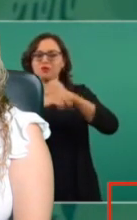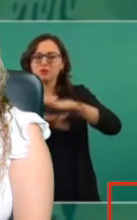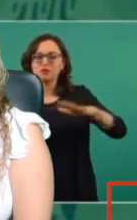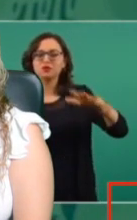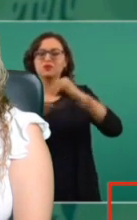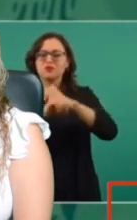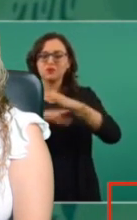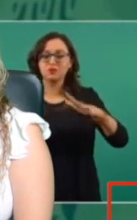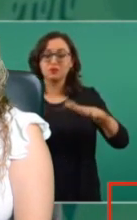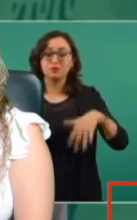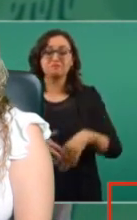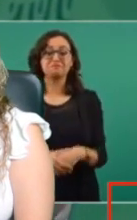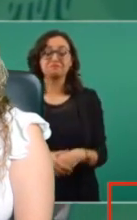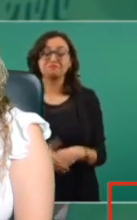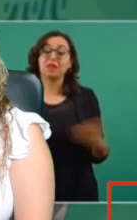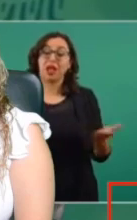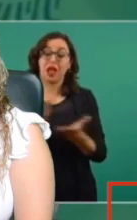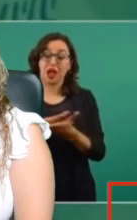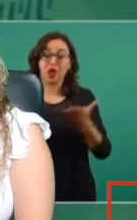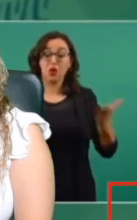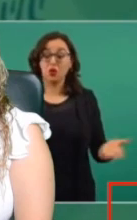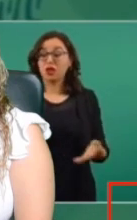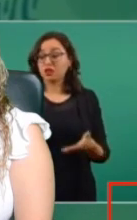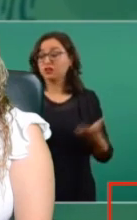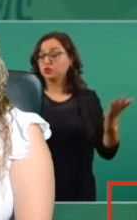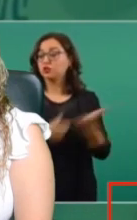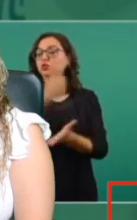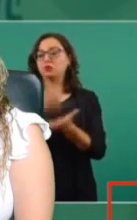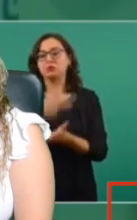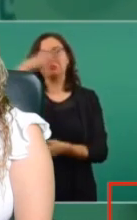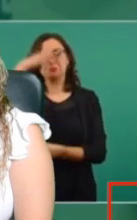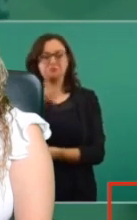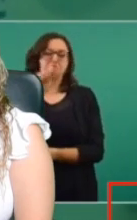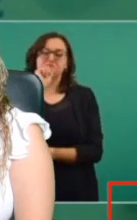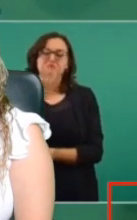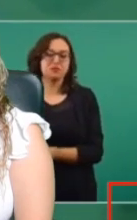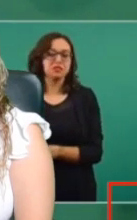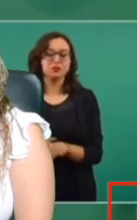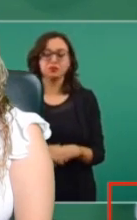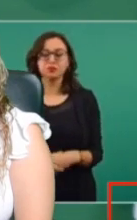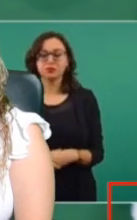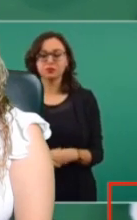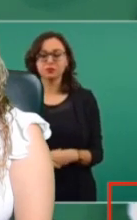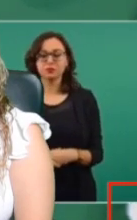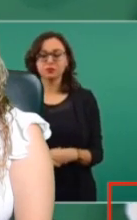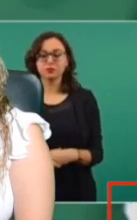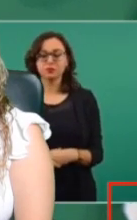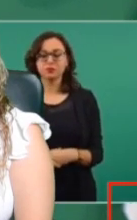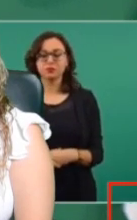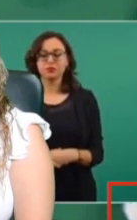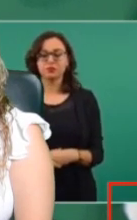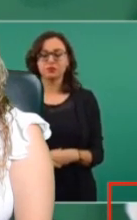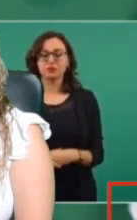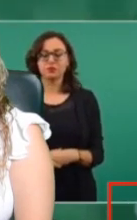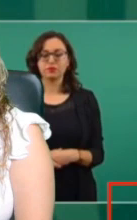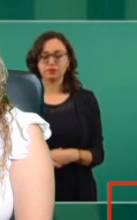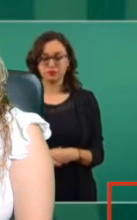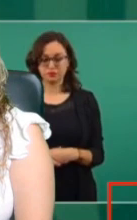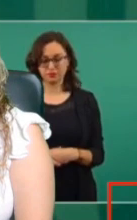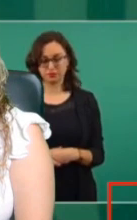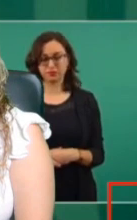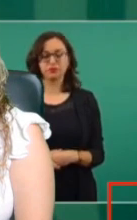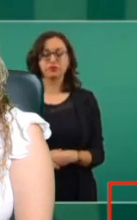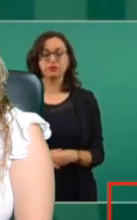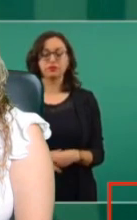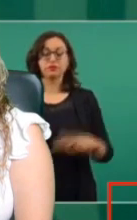fue lo que sucedió aquí, en la Ciudad de México. aquí la gente fue